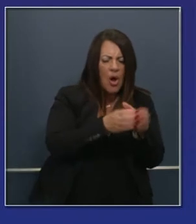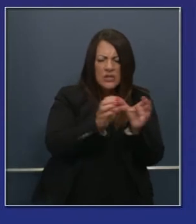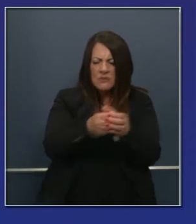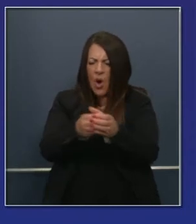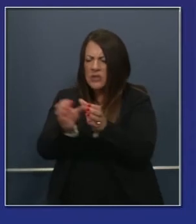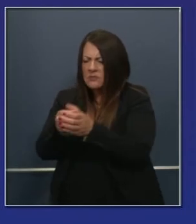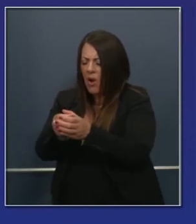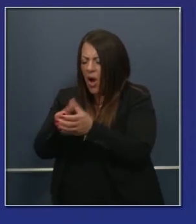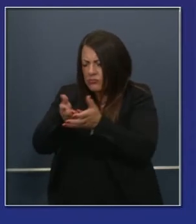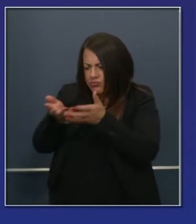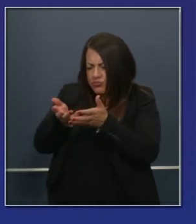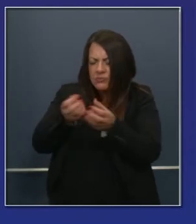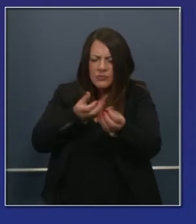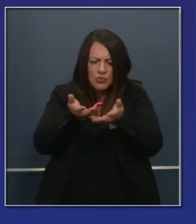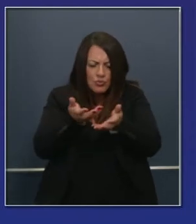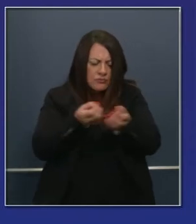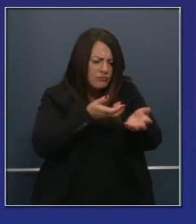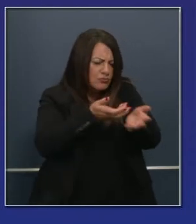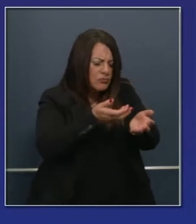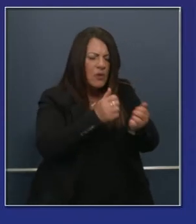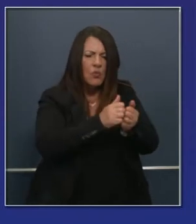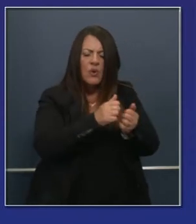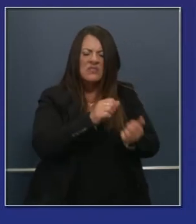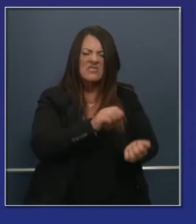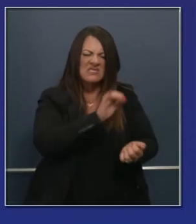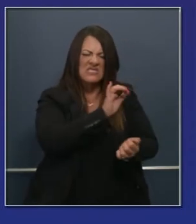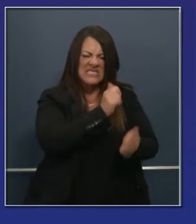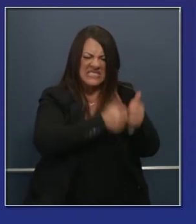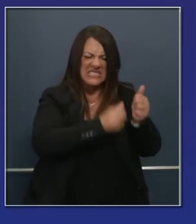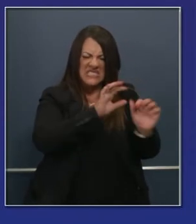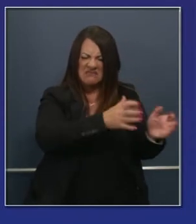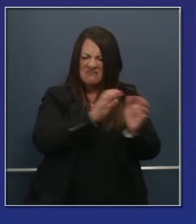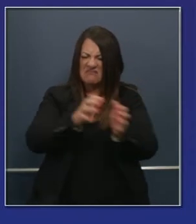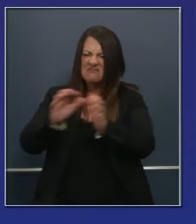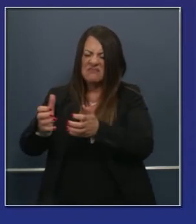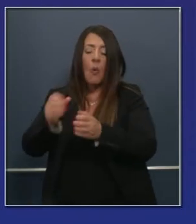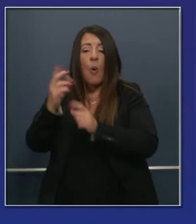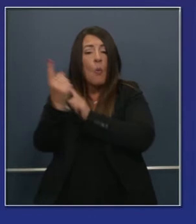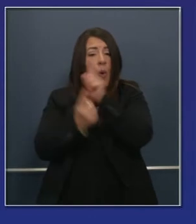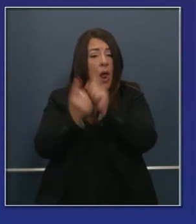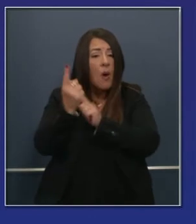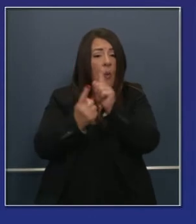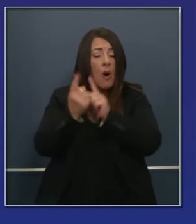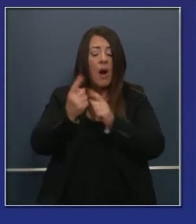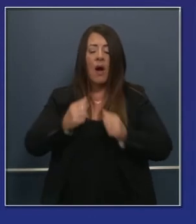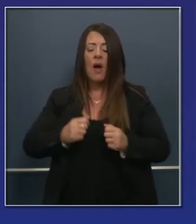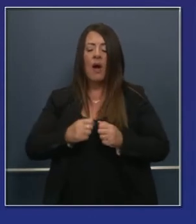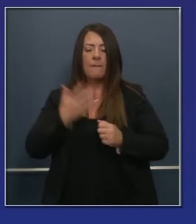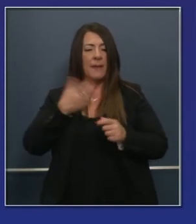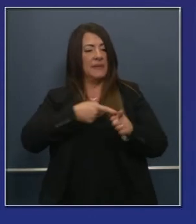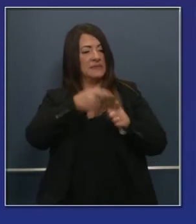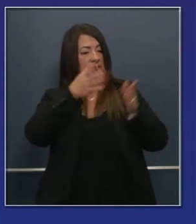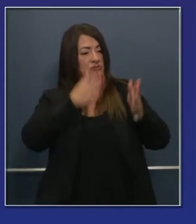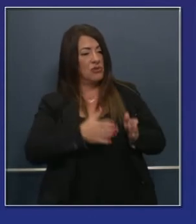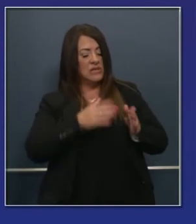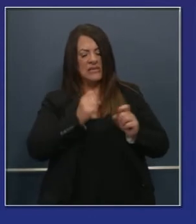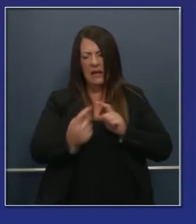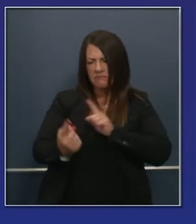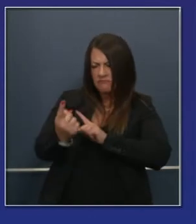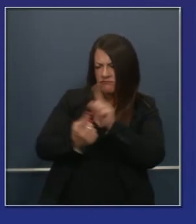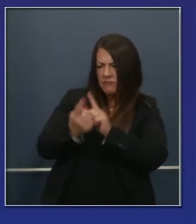las aulas individuales en Zoom, en cuartos individuales, para trabajar individualmente con cada